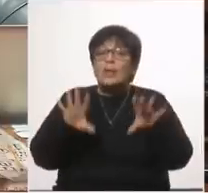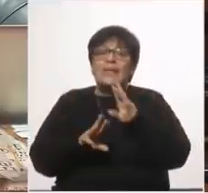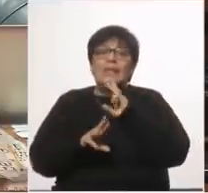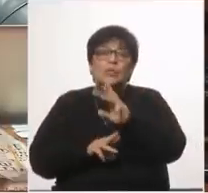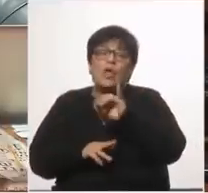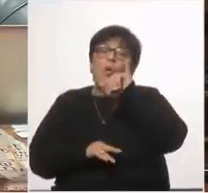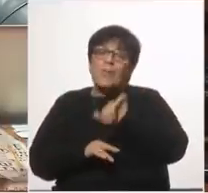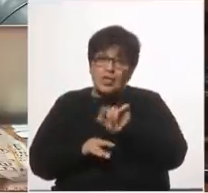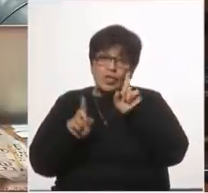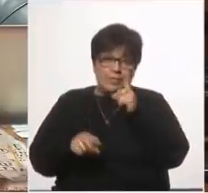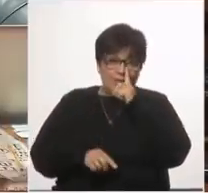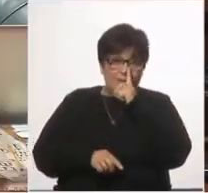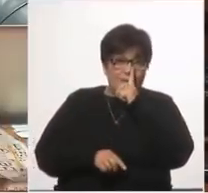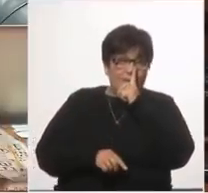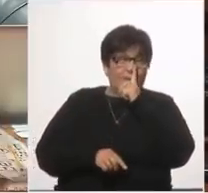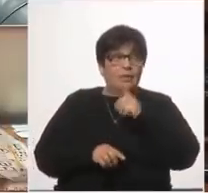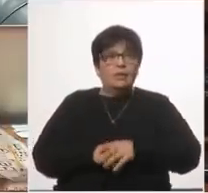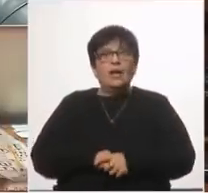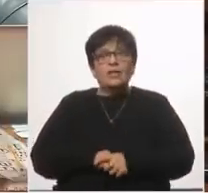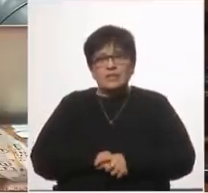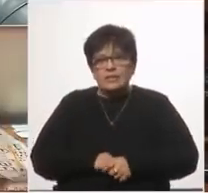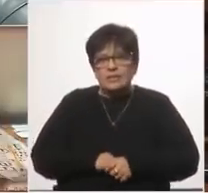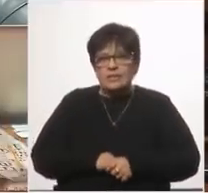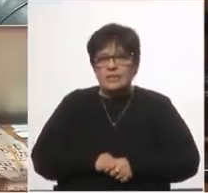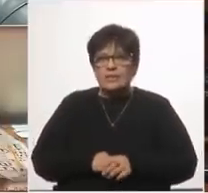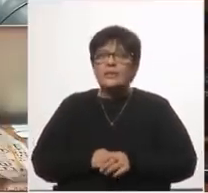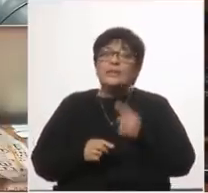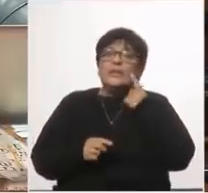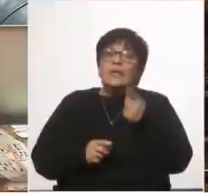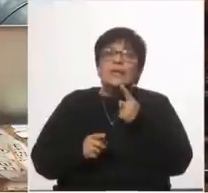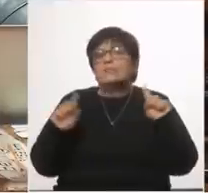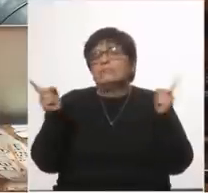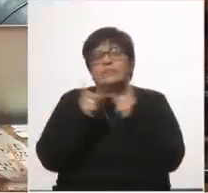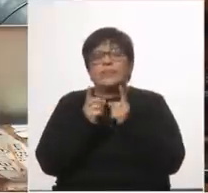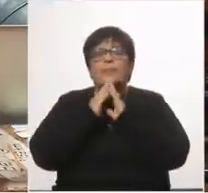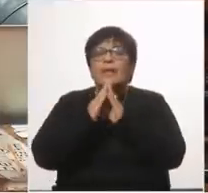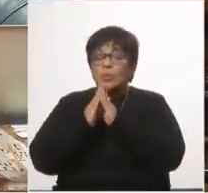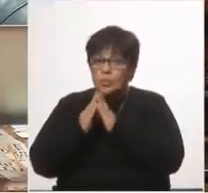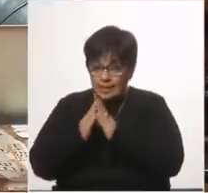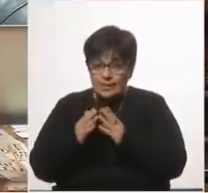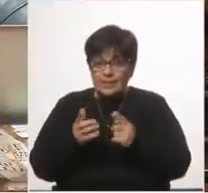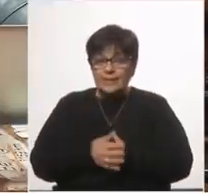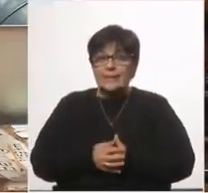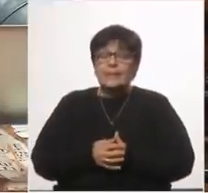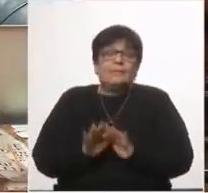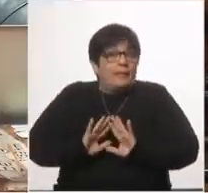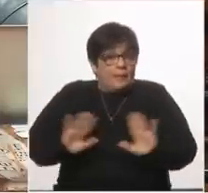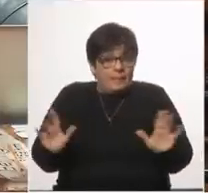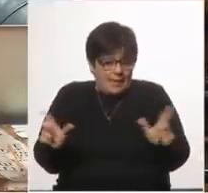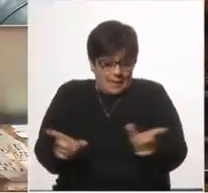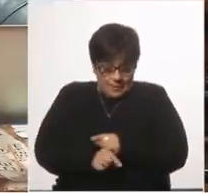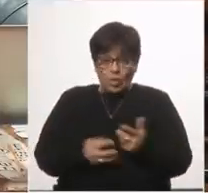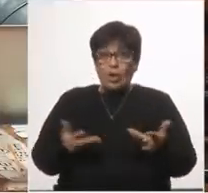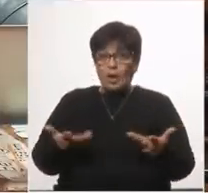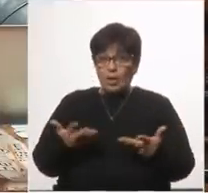de junio en síntesis estas son las preguntas que hemos entregado a los ministros quiero cerrar